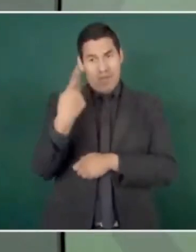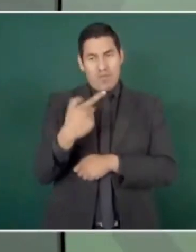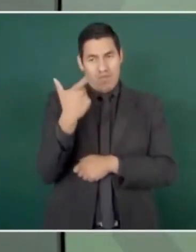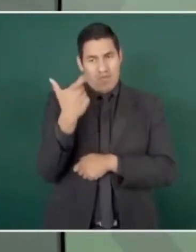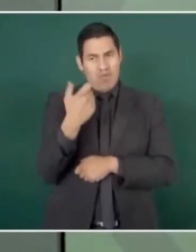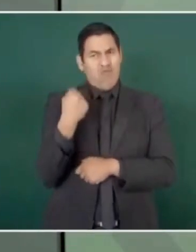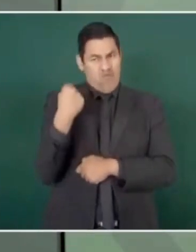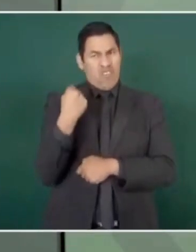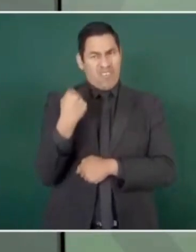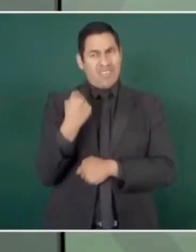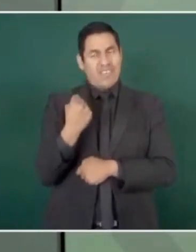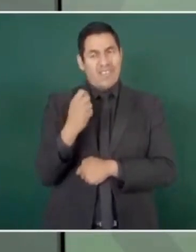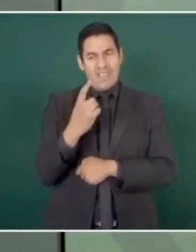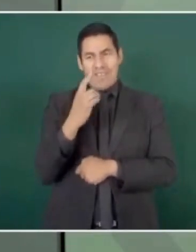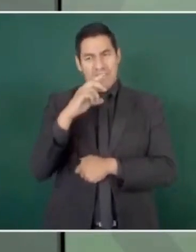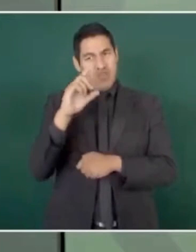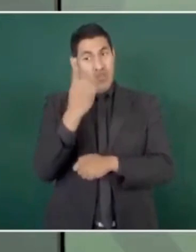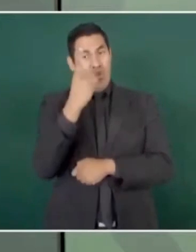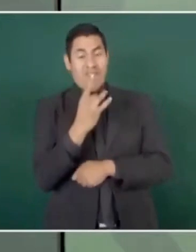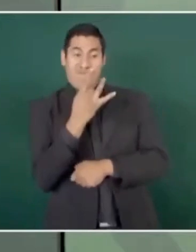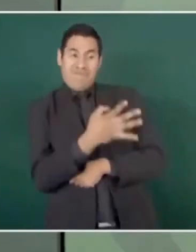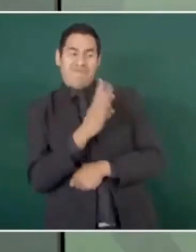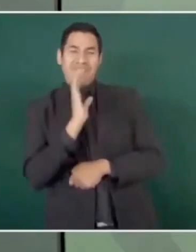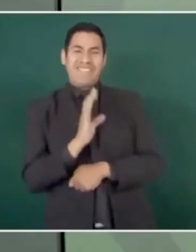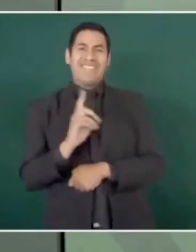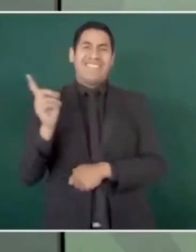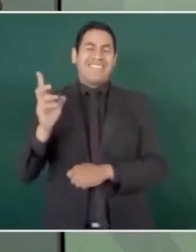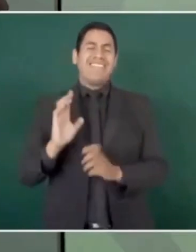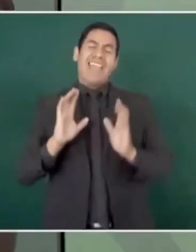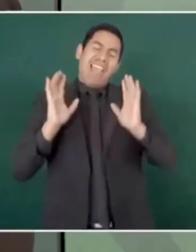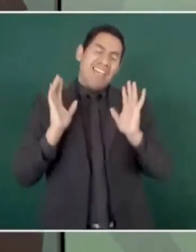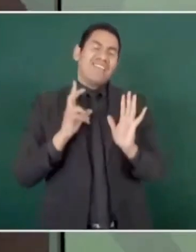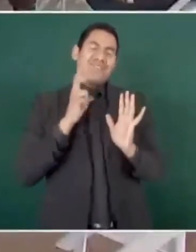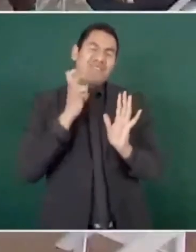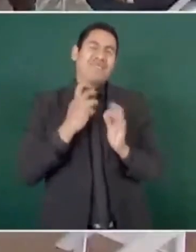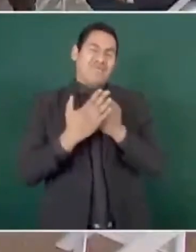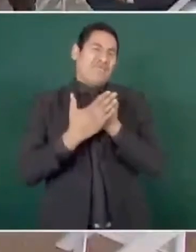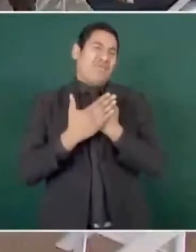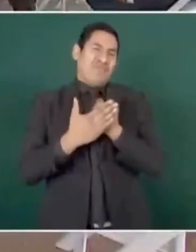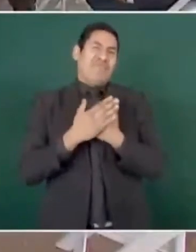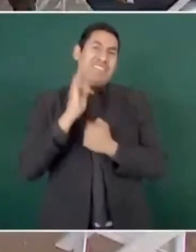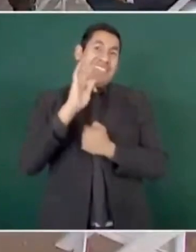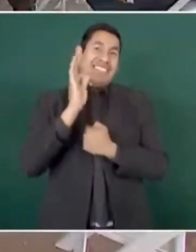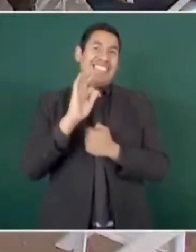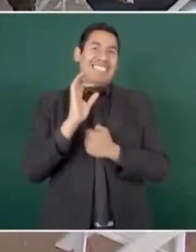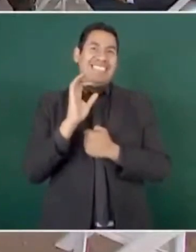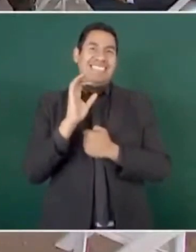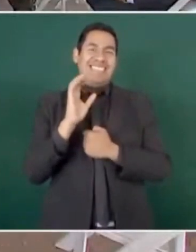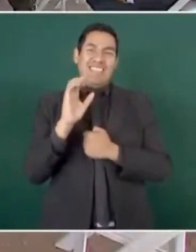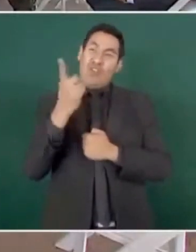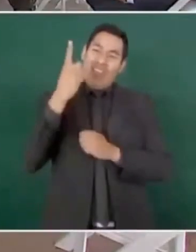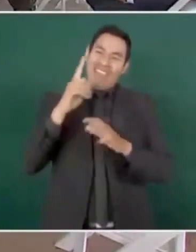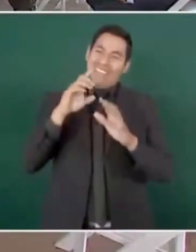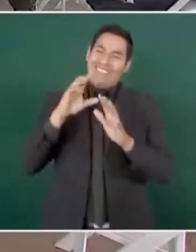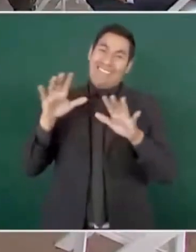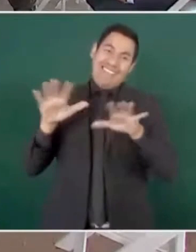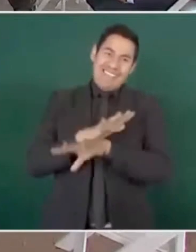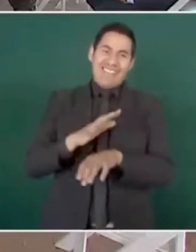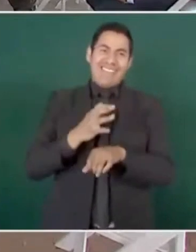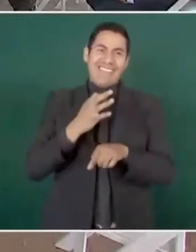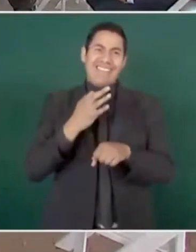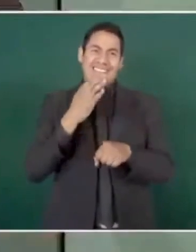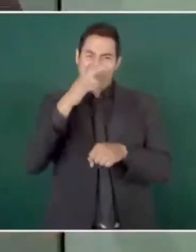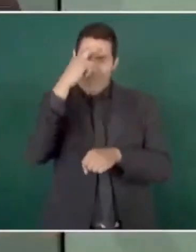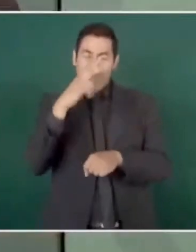de poco. Bueno, pues entonces empezaremos a construir en pesos, pero ahorita el